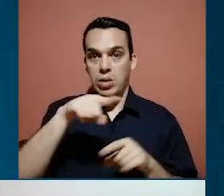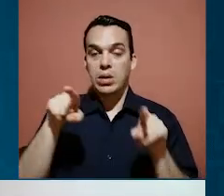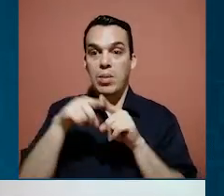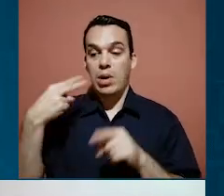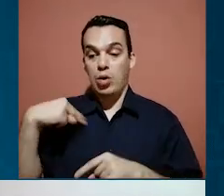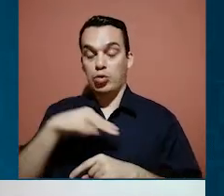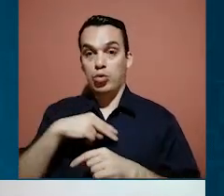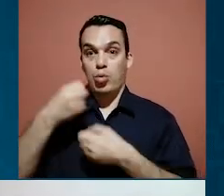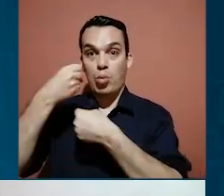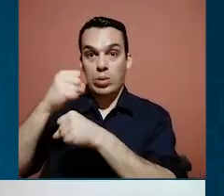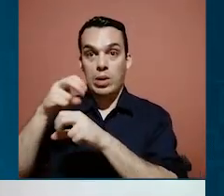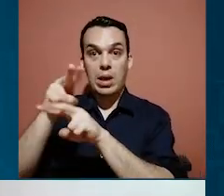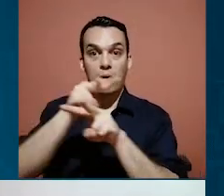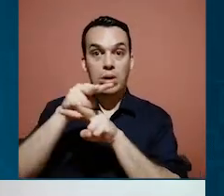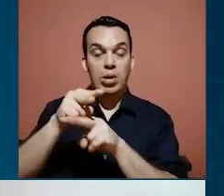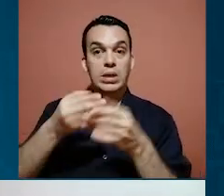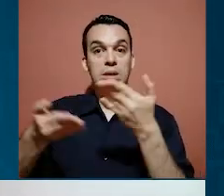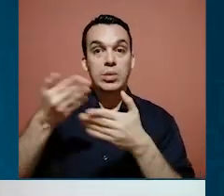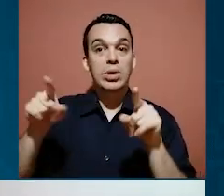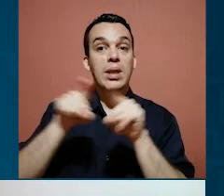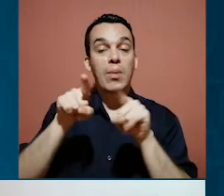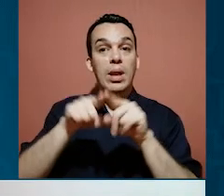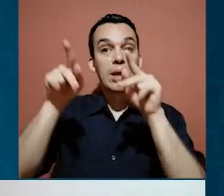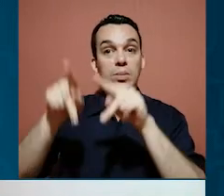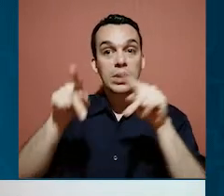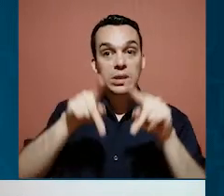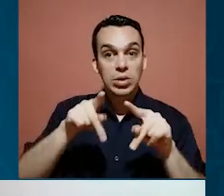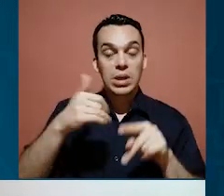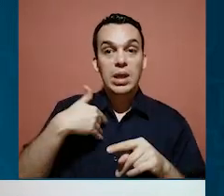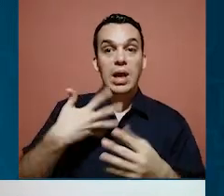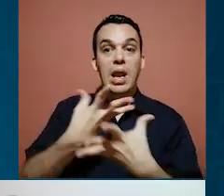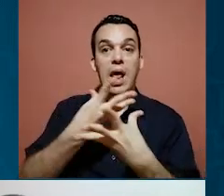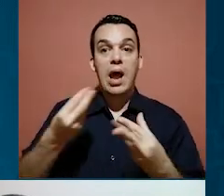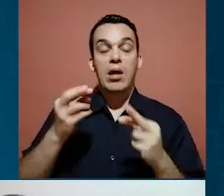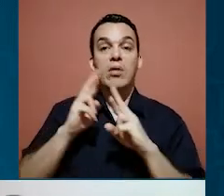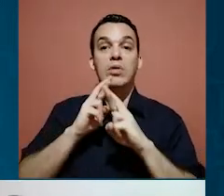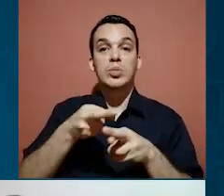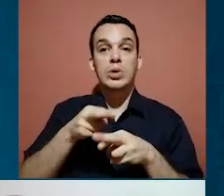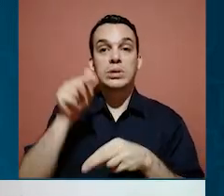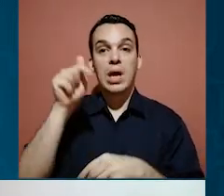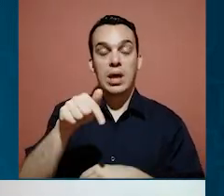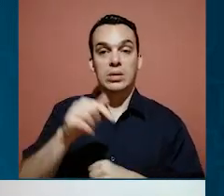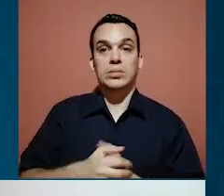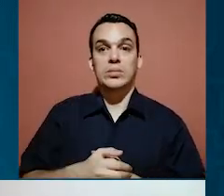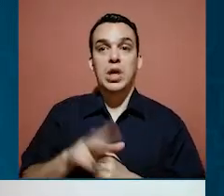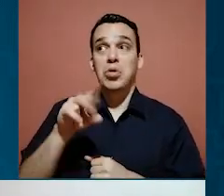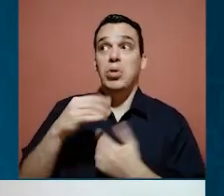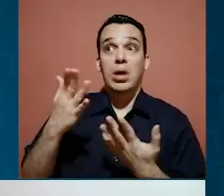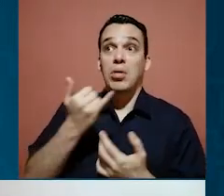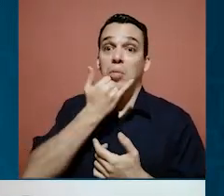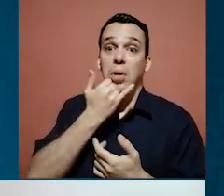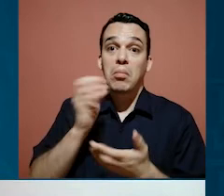como Municipalidad y como Contraloría de Servicios que las personas tengan la solución al caso, ¿verdad? Y que no quede